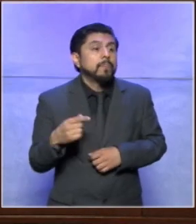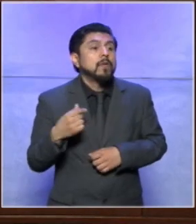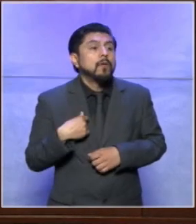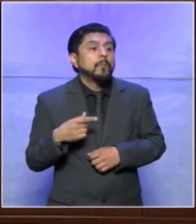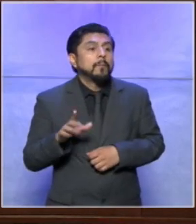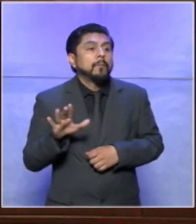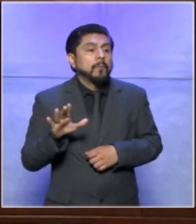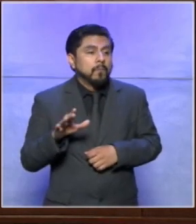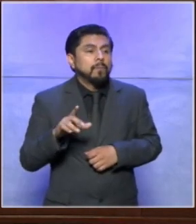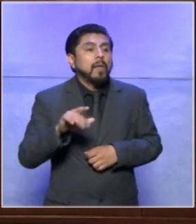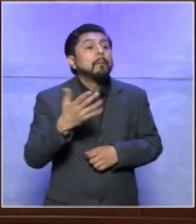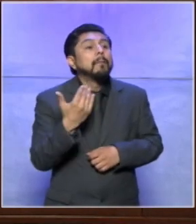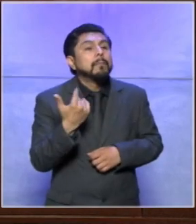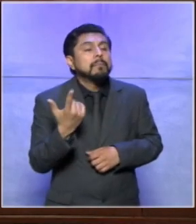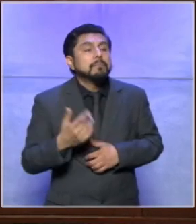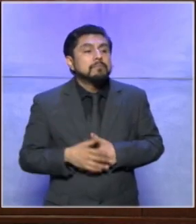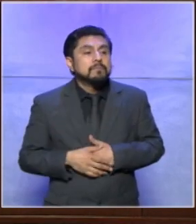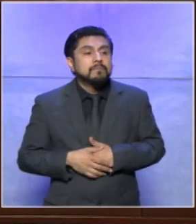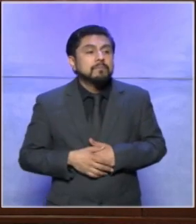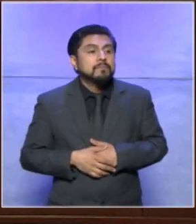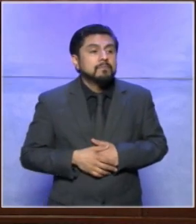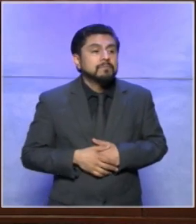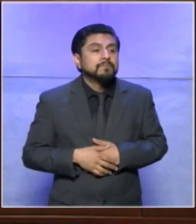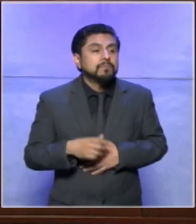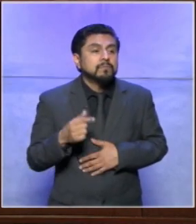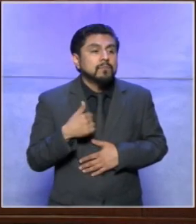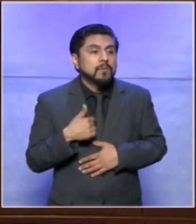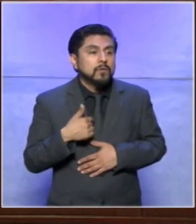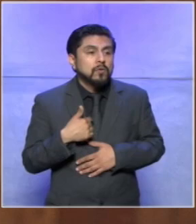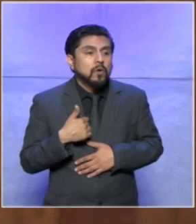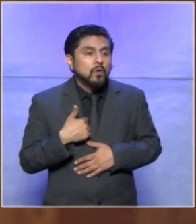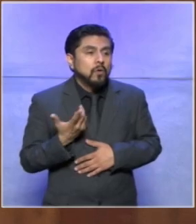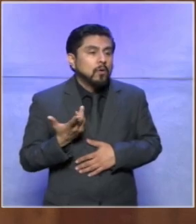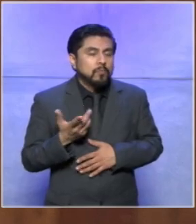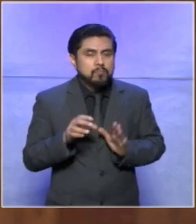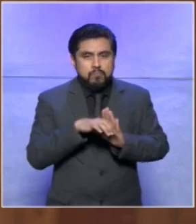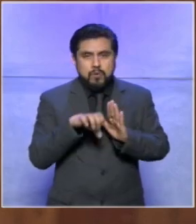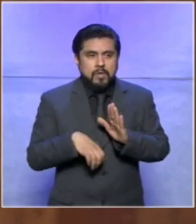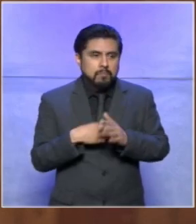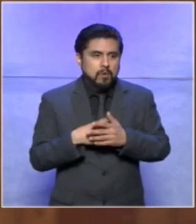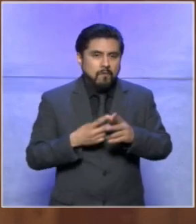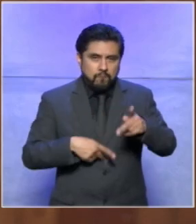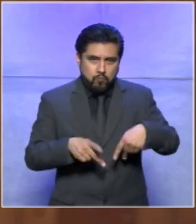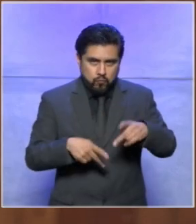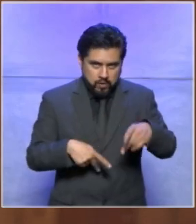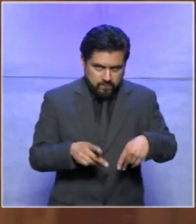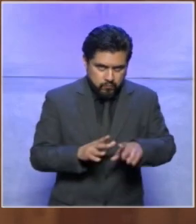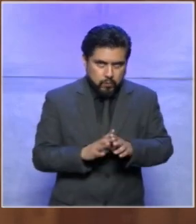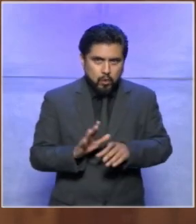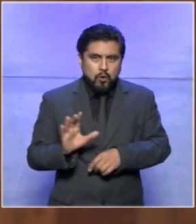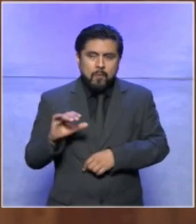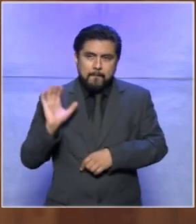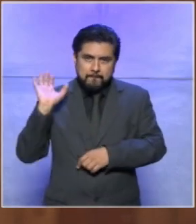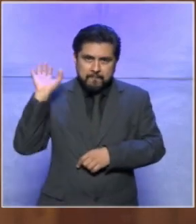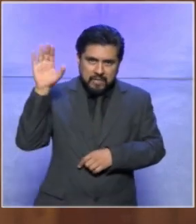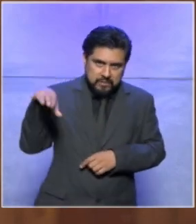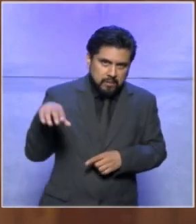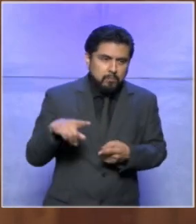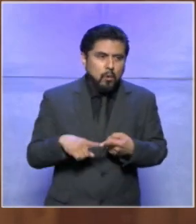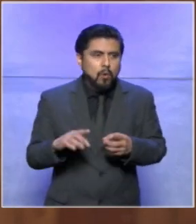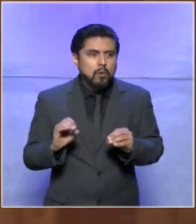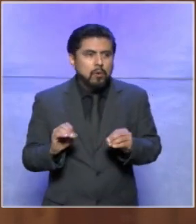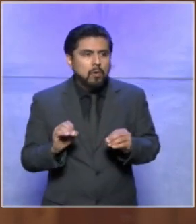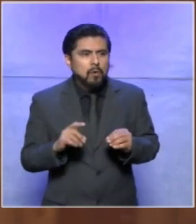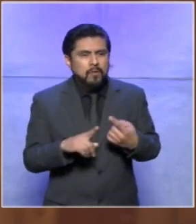por favor este yo voto de si jugar fútbol o básquetbol o trice